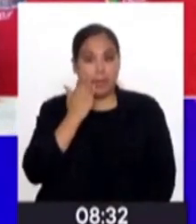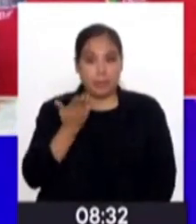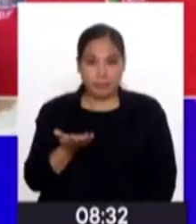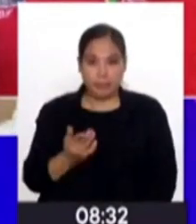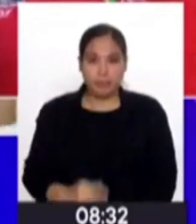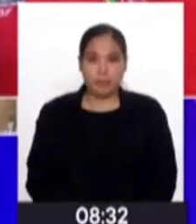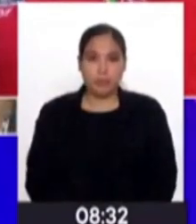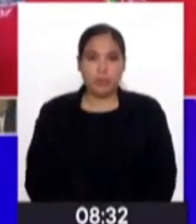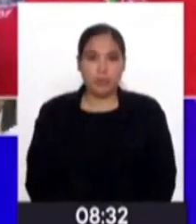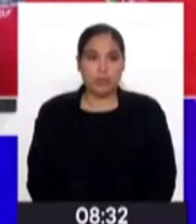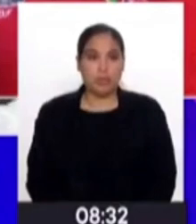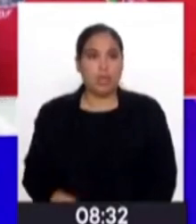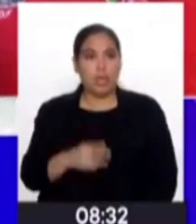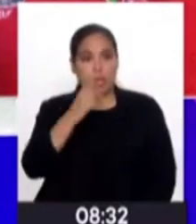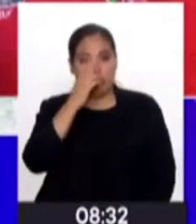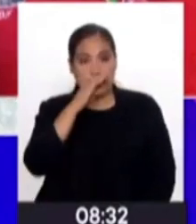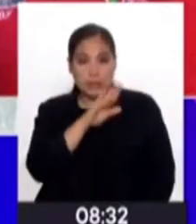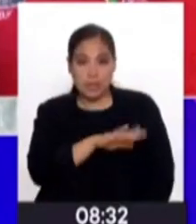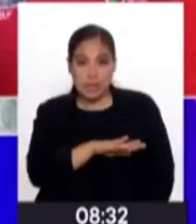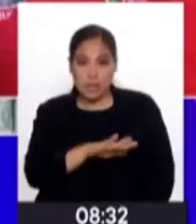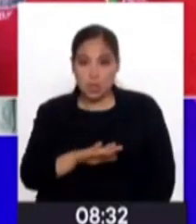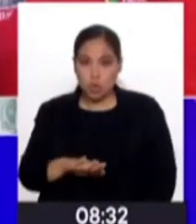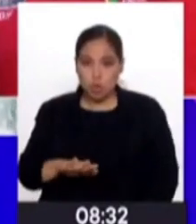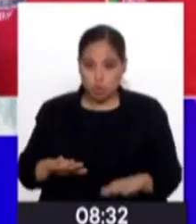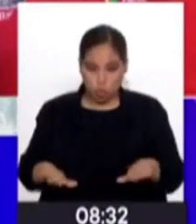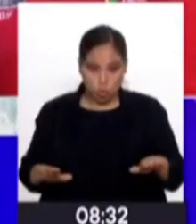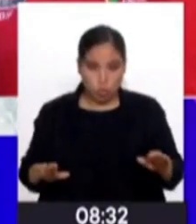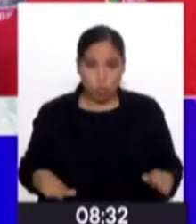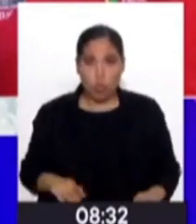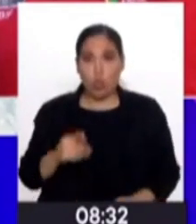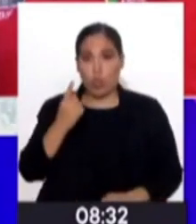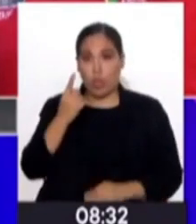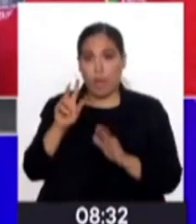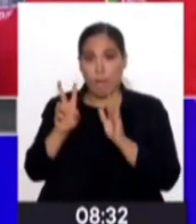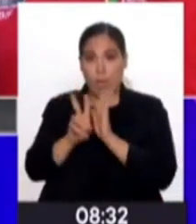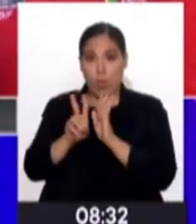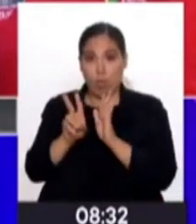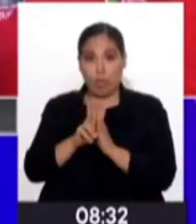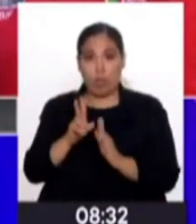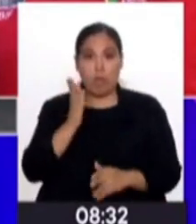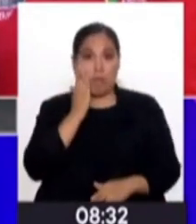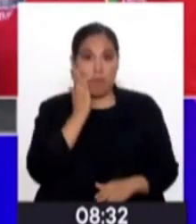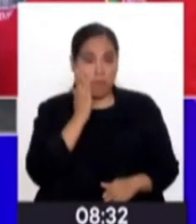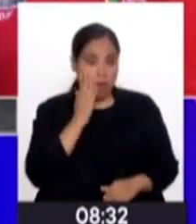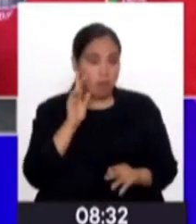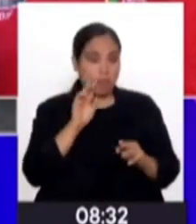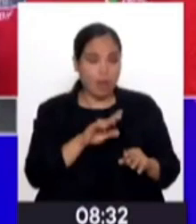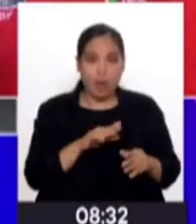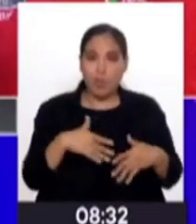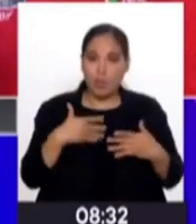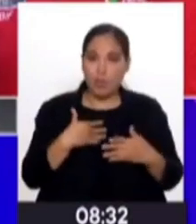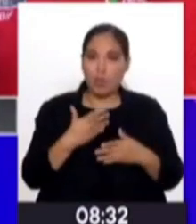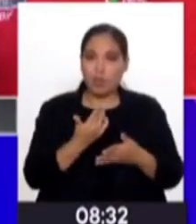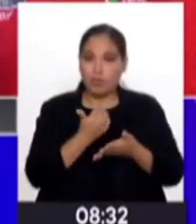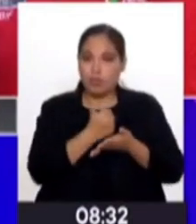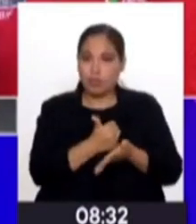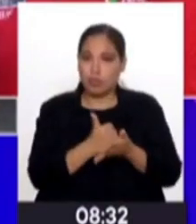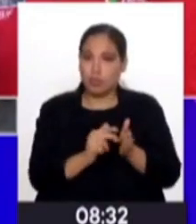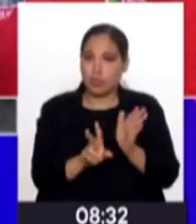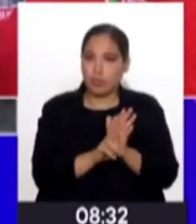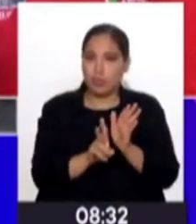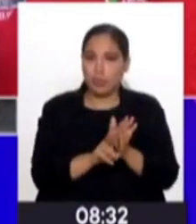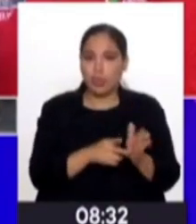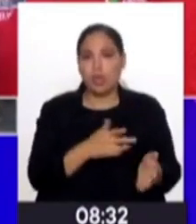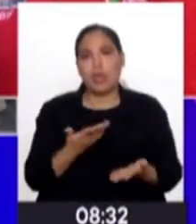digámoslo así, para estos niños, ¿no? Y a muchos de ellos deberían ser adoptados. Sin embargo, por temas en el